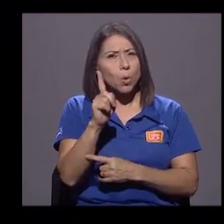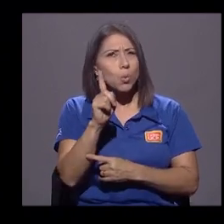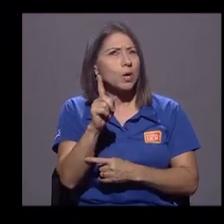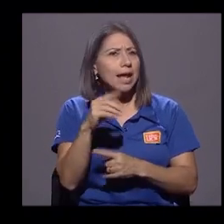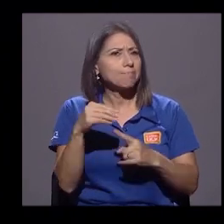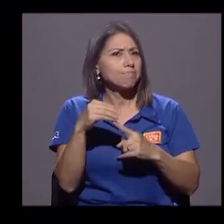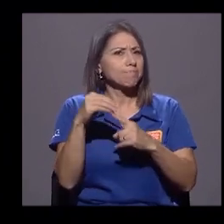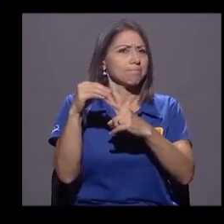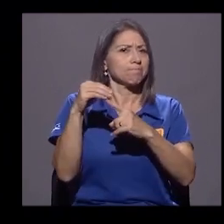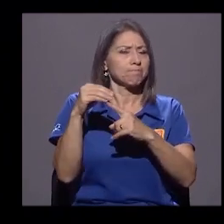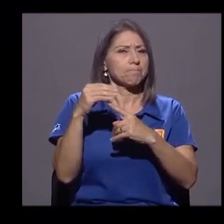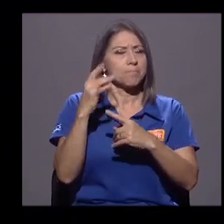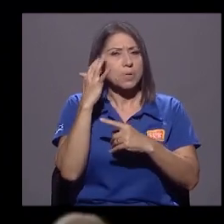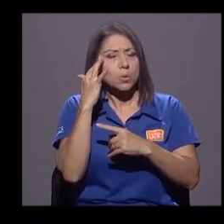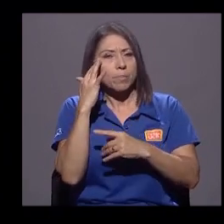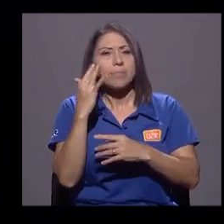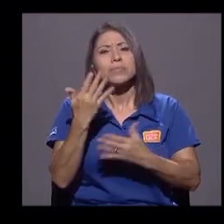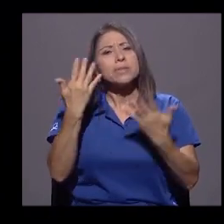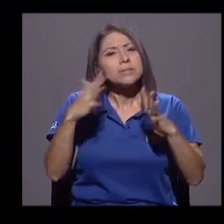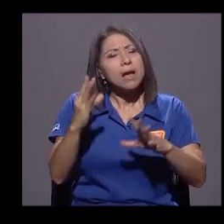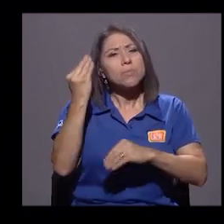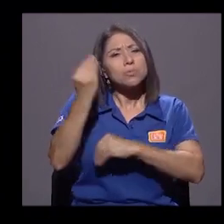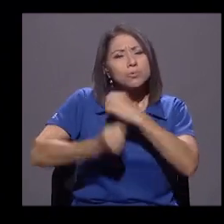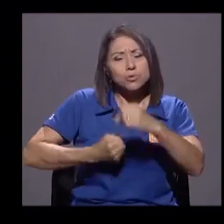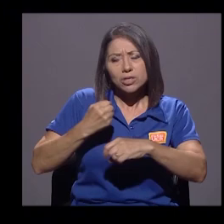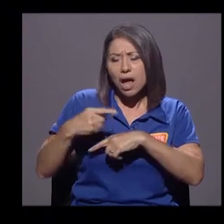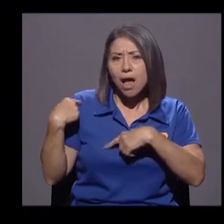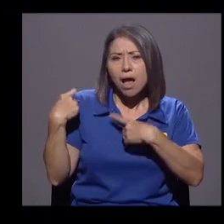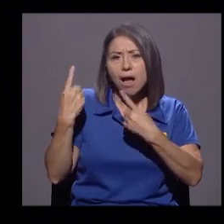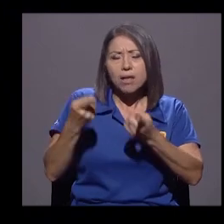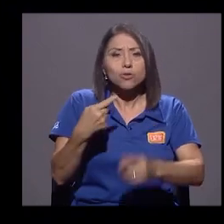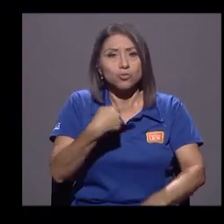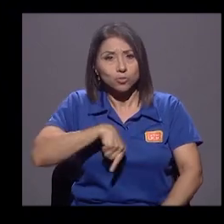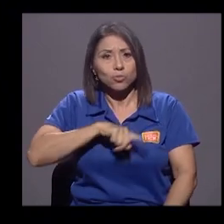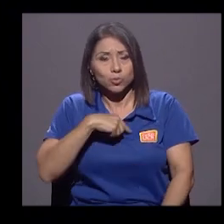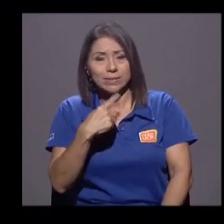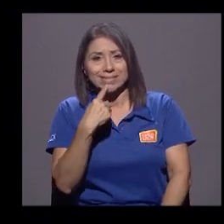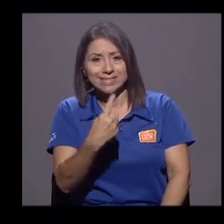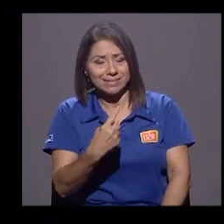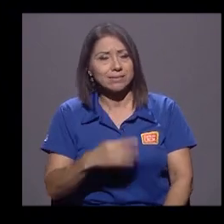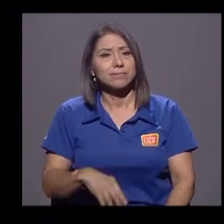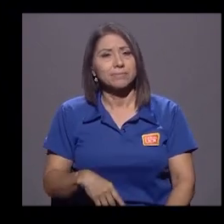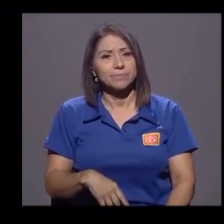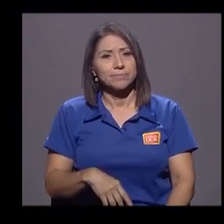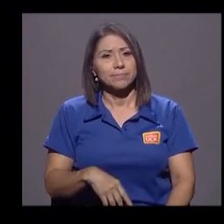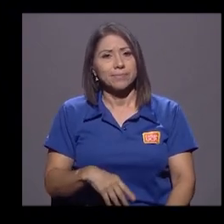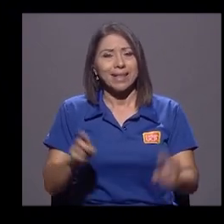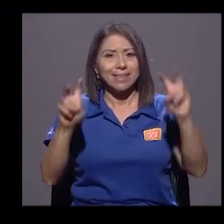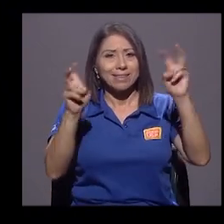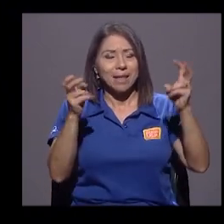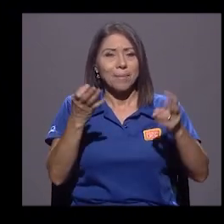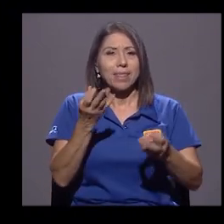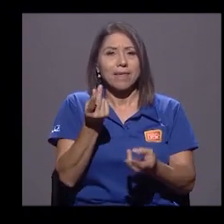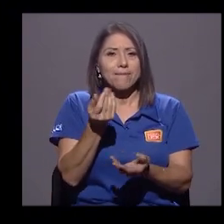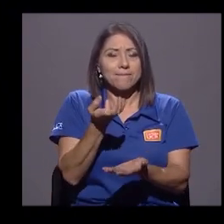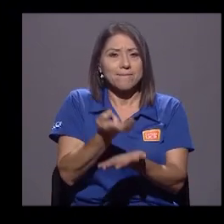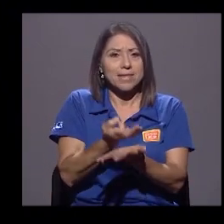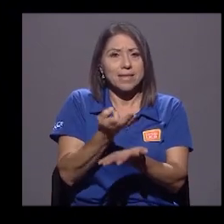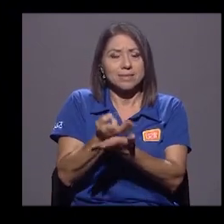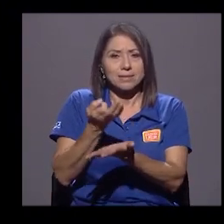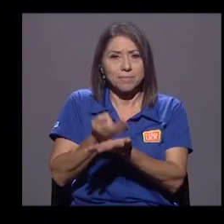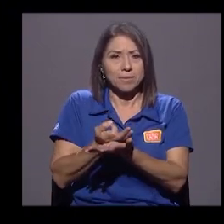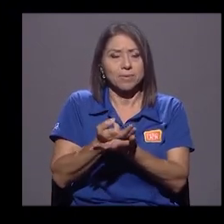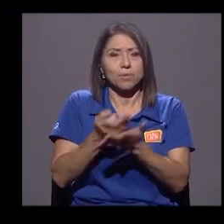en particular, lo hemos dicho desde hace muchos años, don Marlon, y es el tema del financiamiento de los